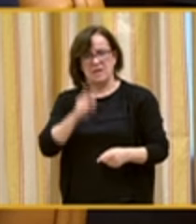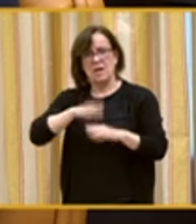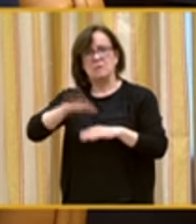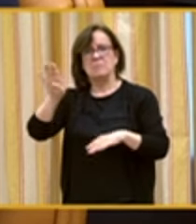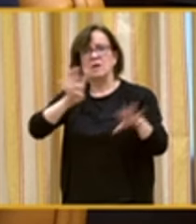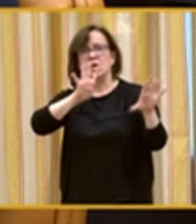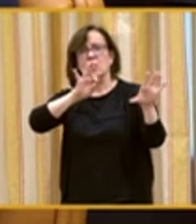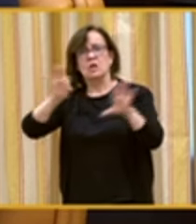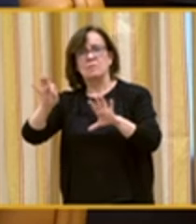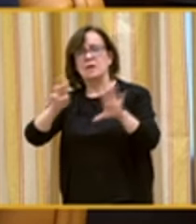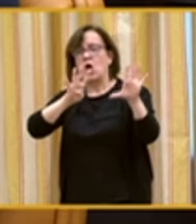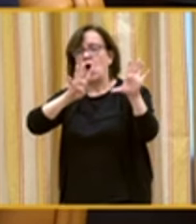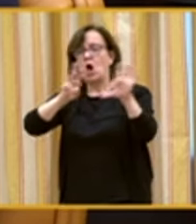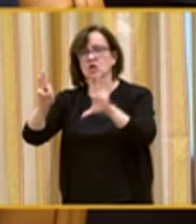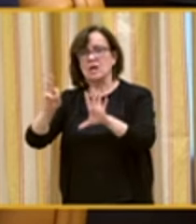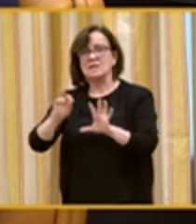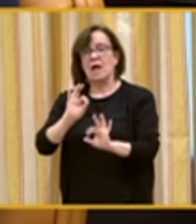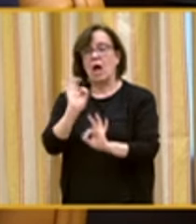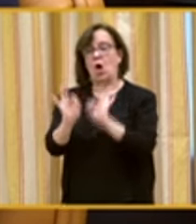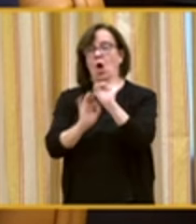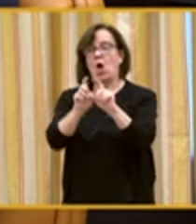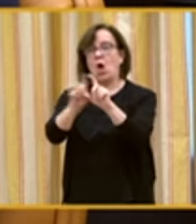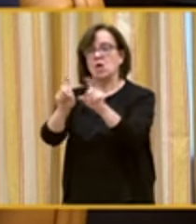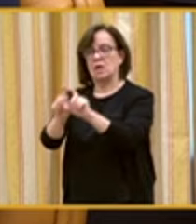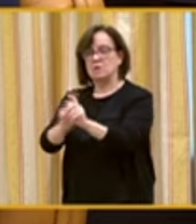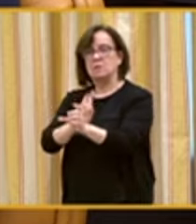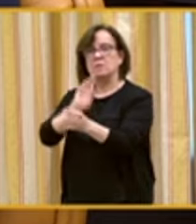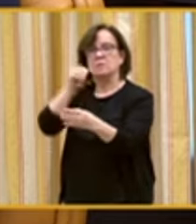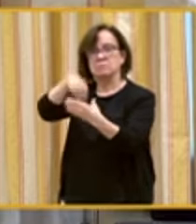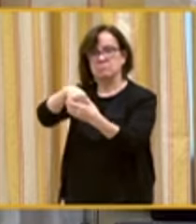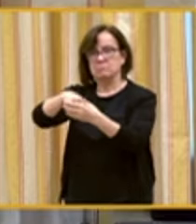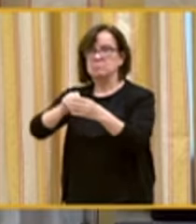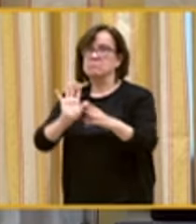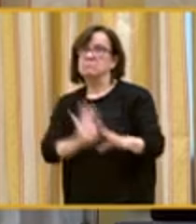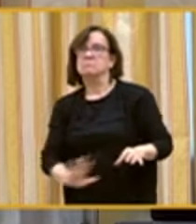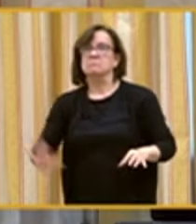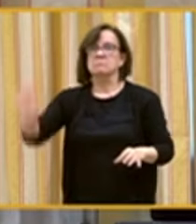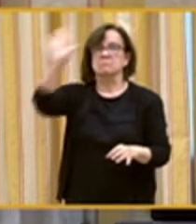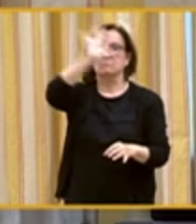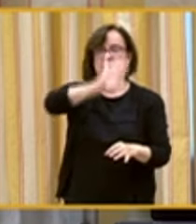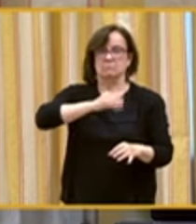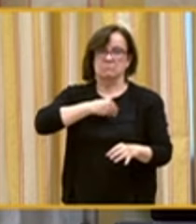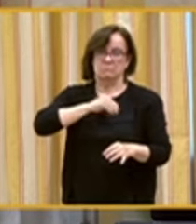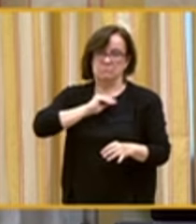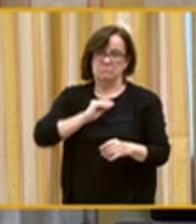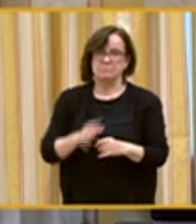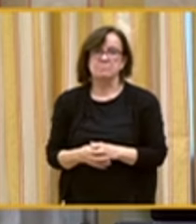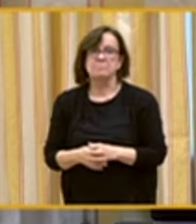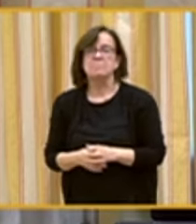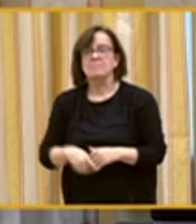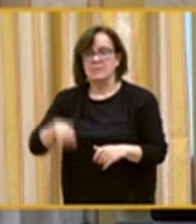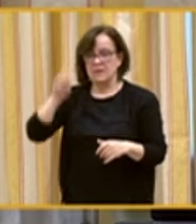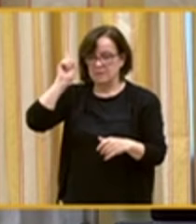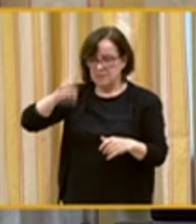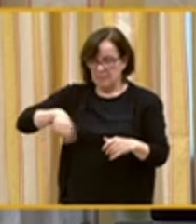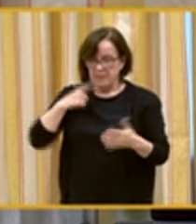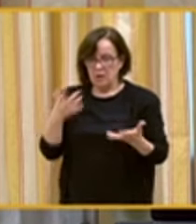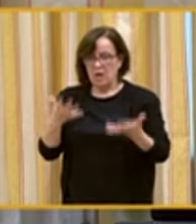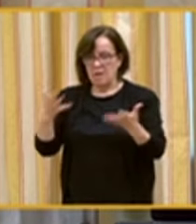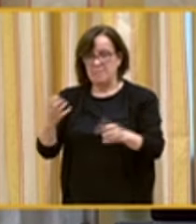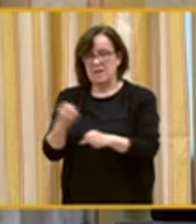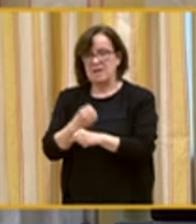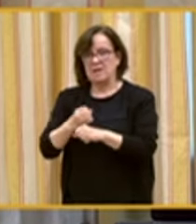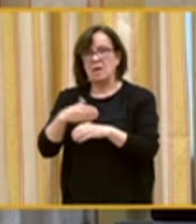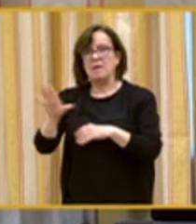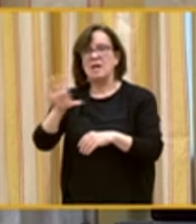980 organizaciones que están presentes en todo el territorio del Estado español. Además, ofrecemos empleo